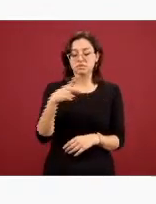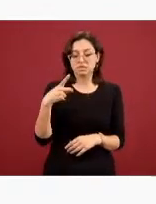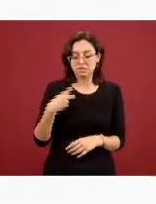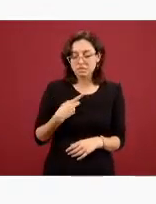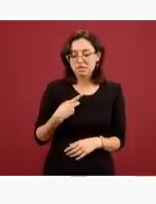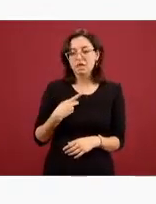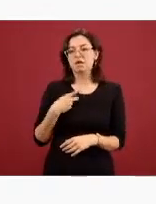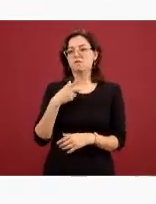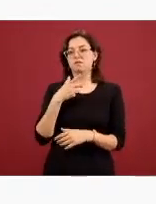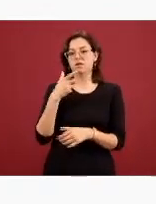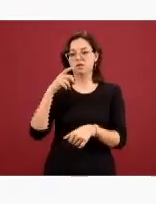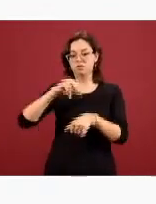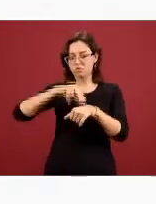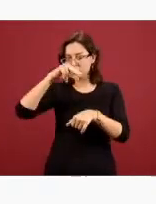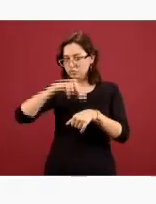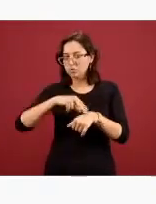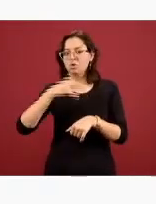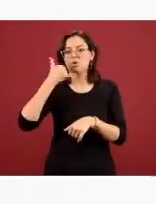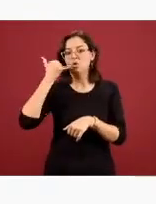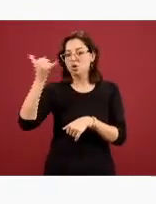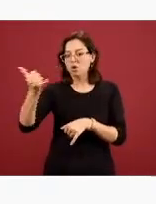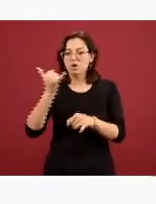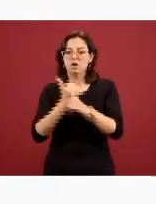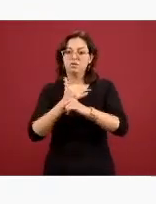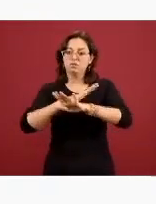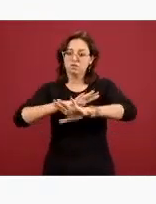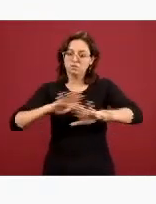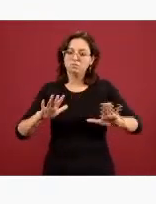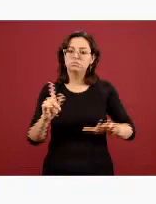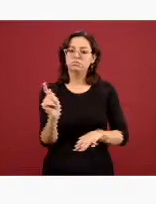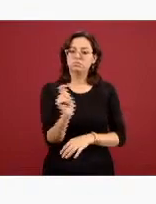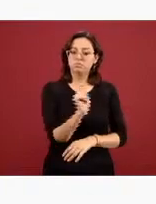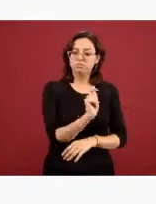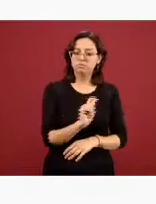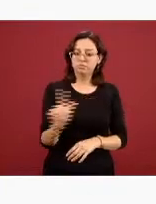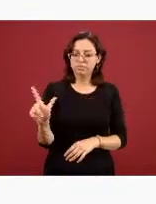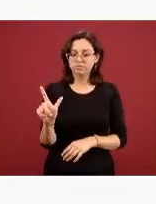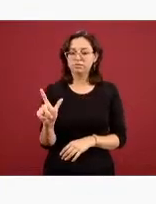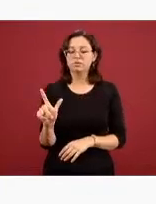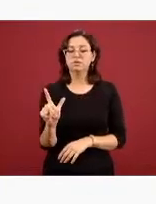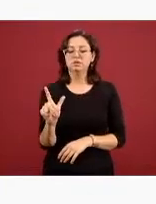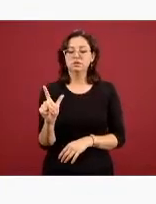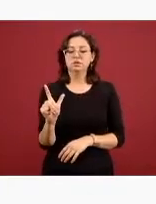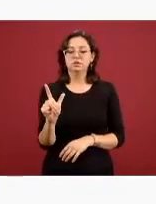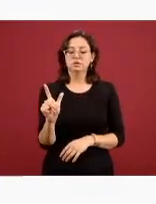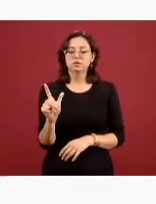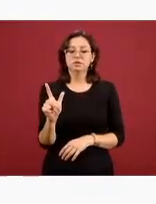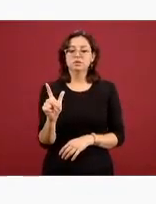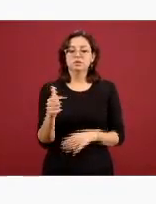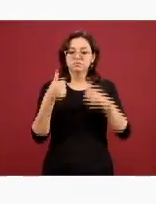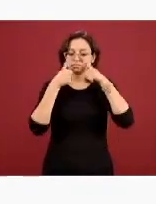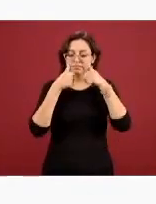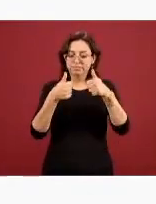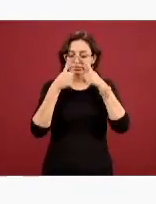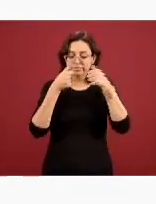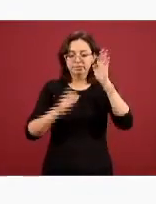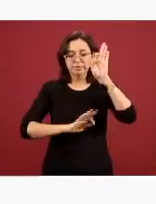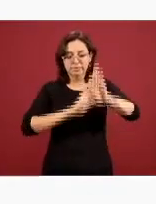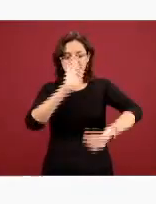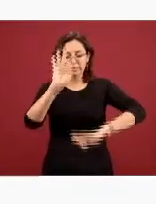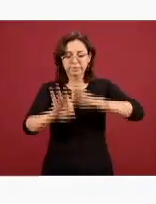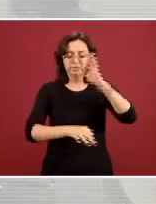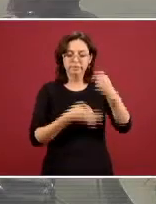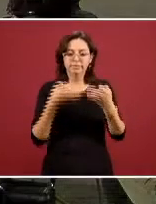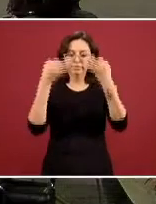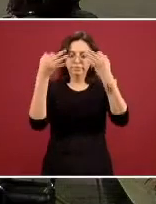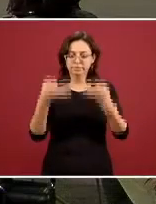pueden dar información profesionalizada y que van a tener una atención cálida en la mayoría